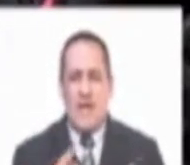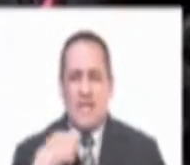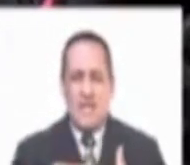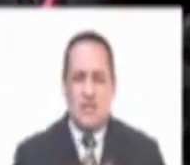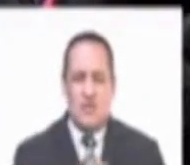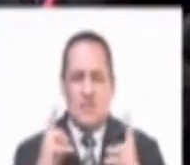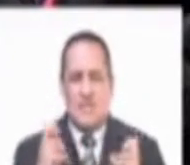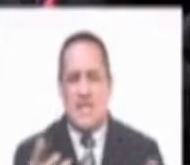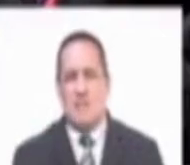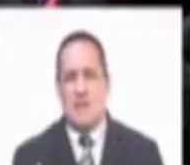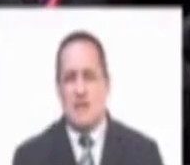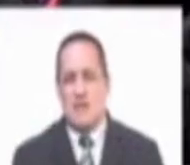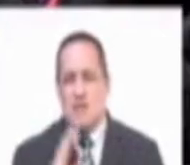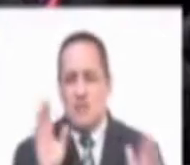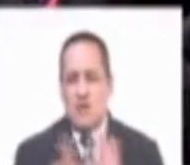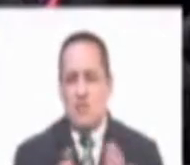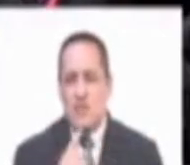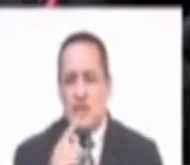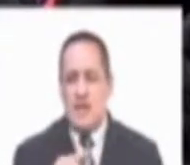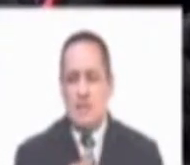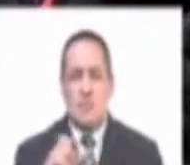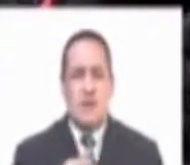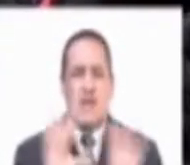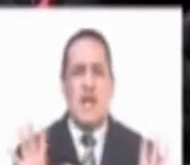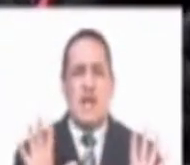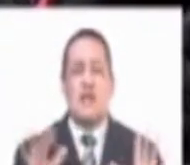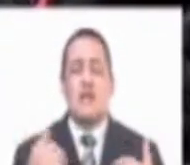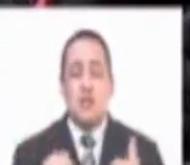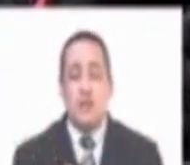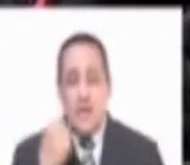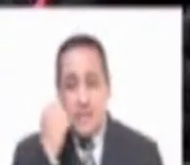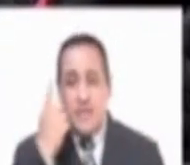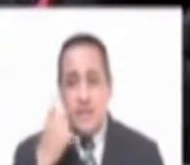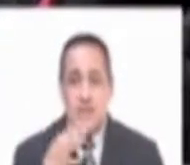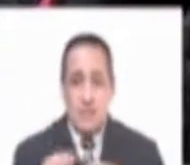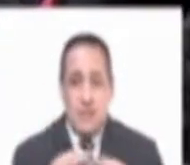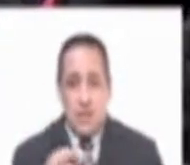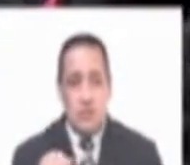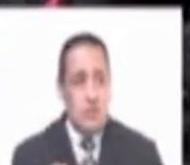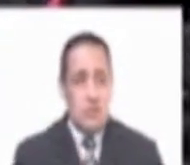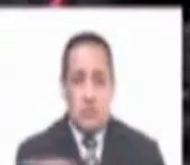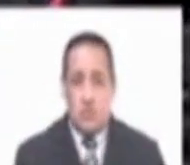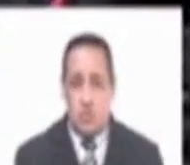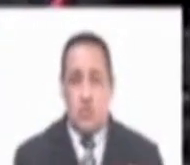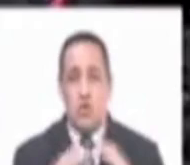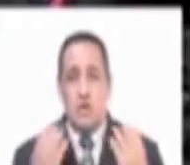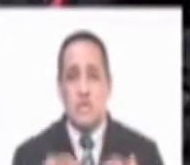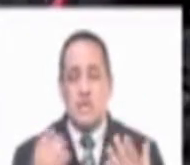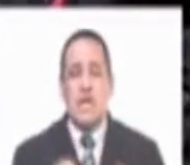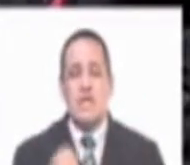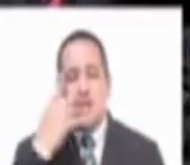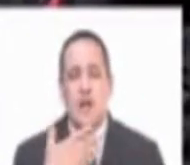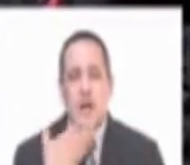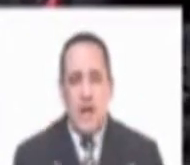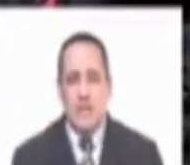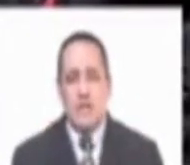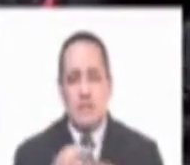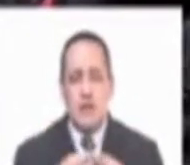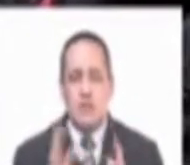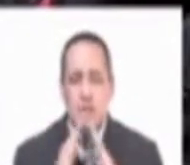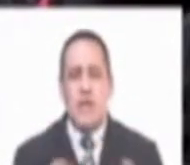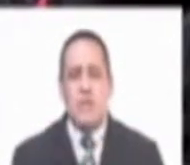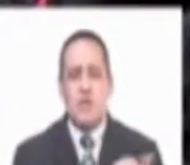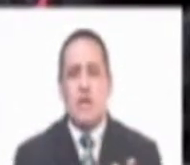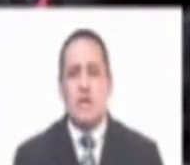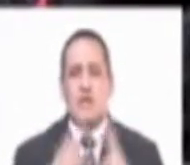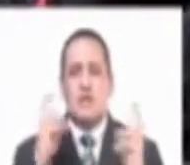tema de la norma, de la ley No la tenía claro Ya la entendí con la explicación de todos los congresistas Le agradezco mucho Sé que usted va a